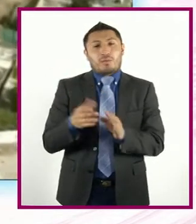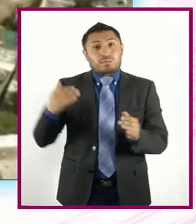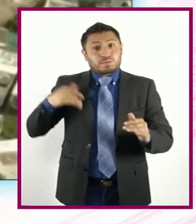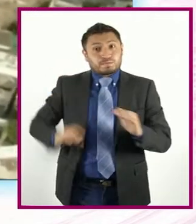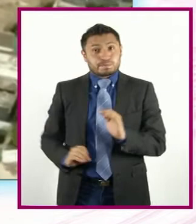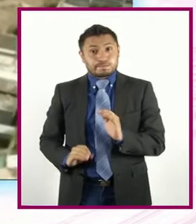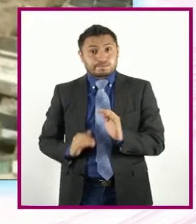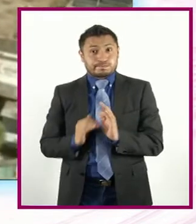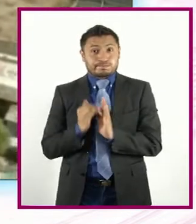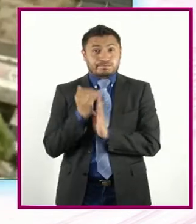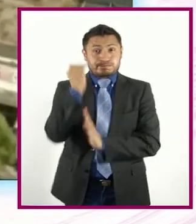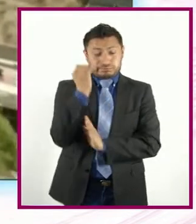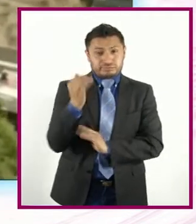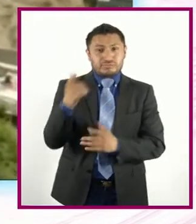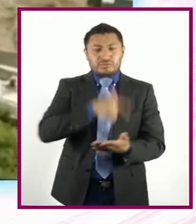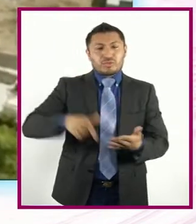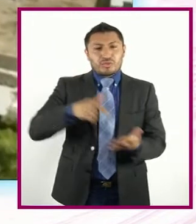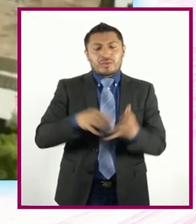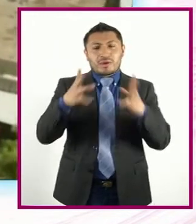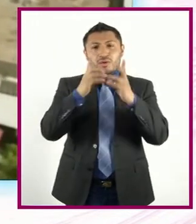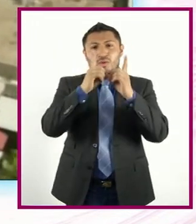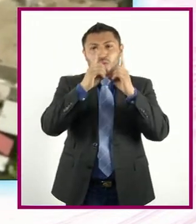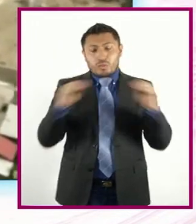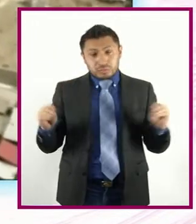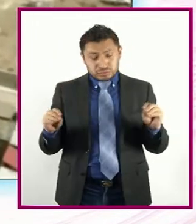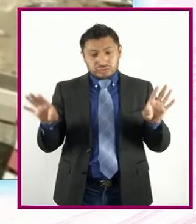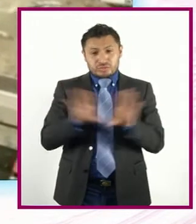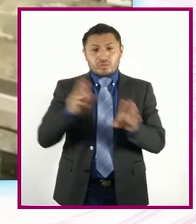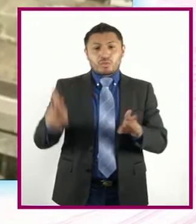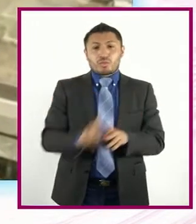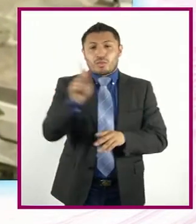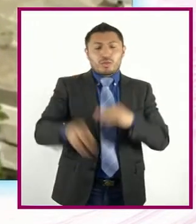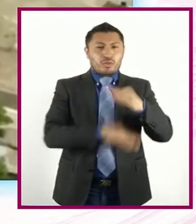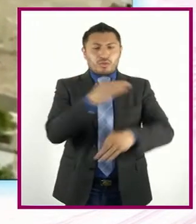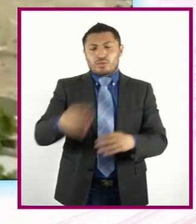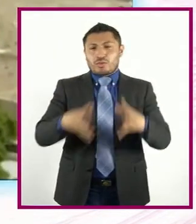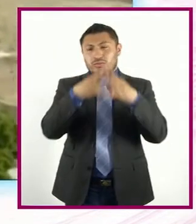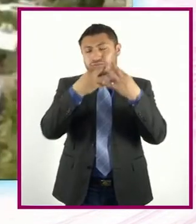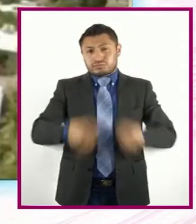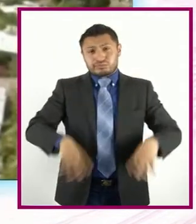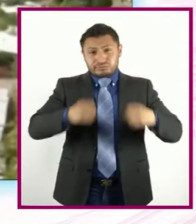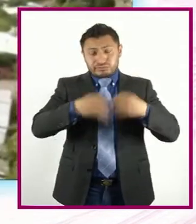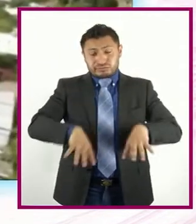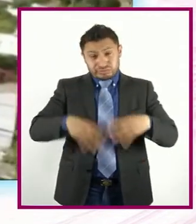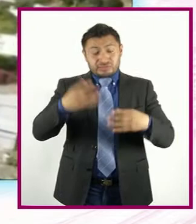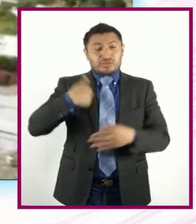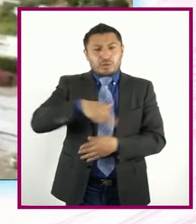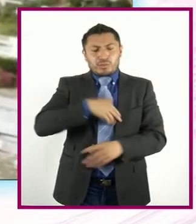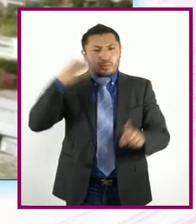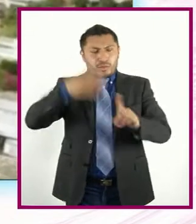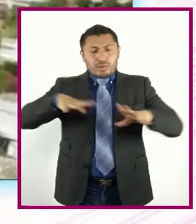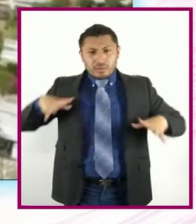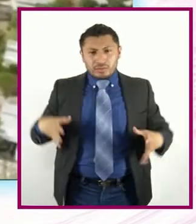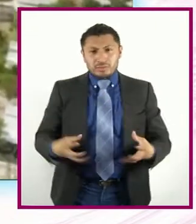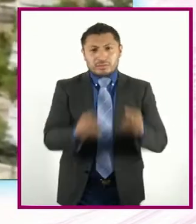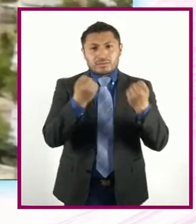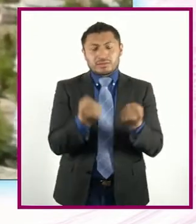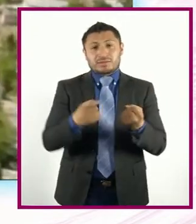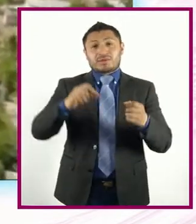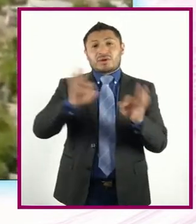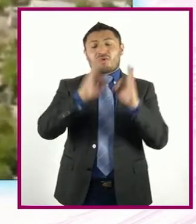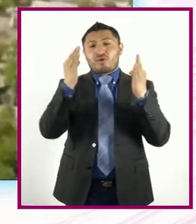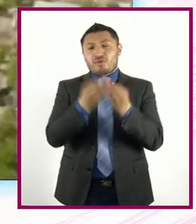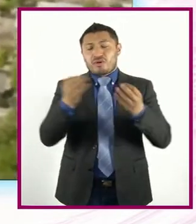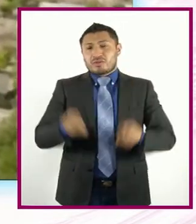un territorio inhóspito Y casi desértico En un pueblo Que perdió Todo lo tangible Nosotros nos enfocamos En el rescate De una manifest